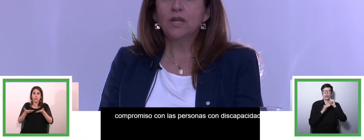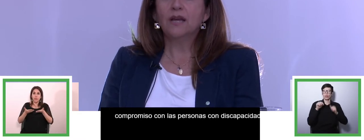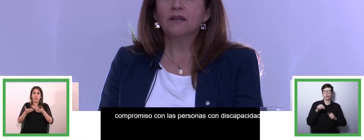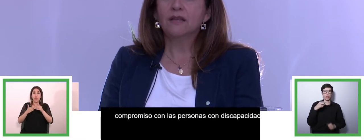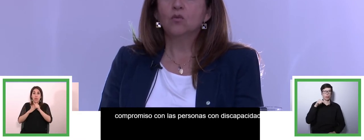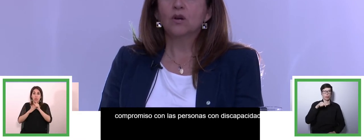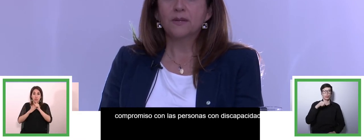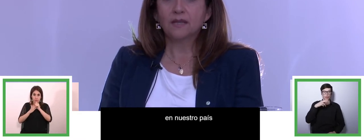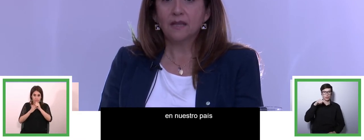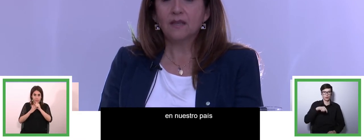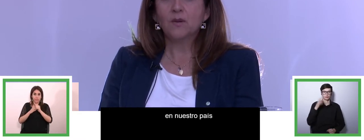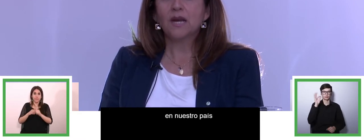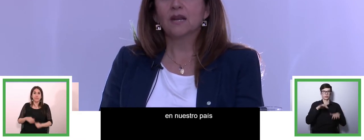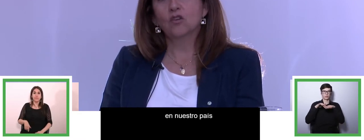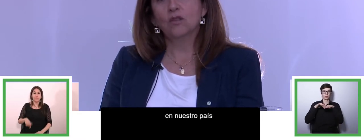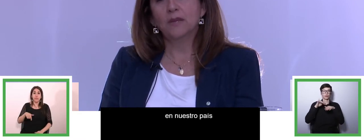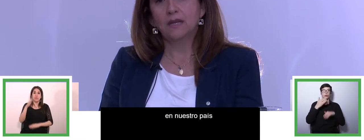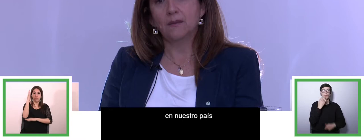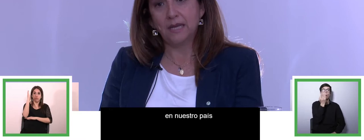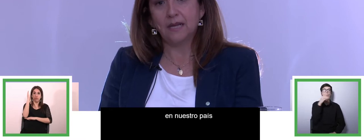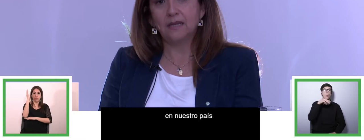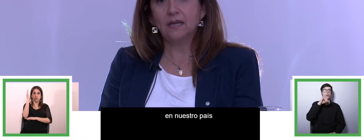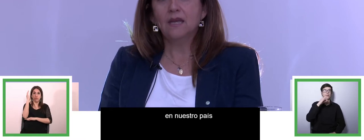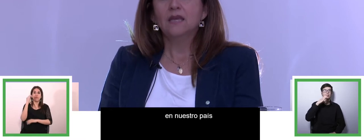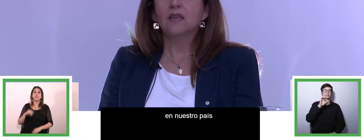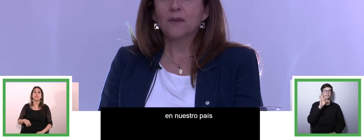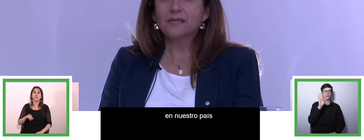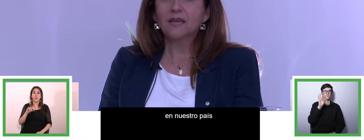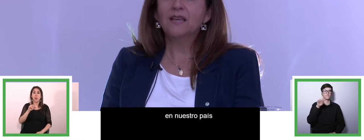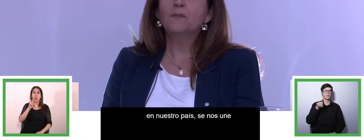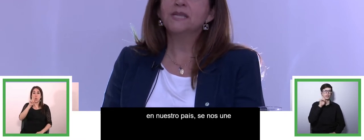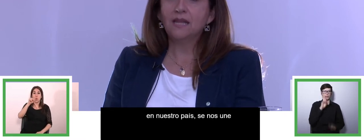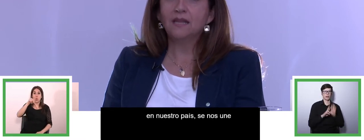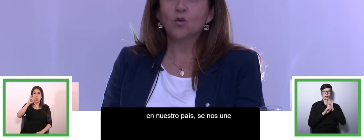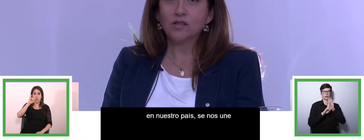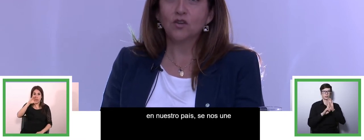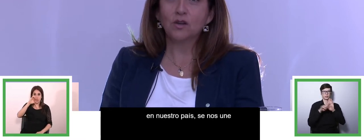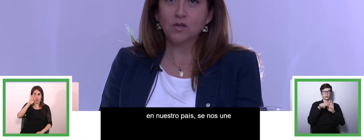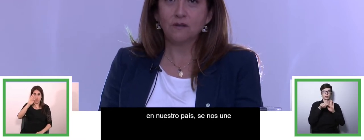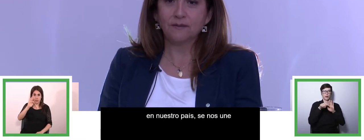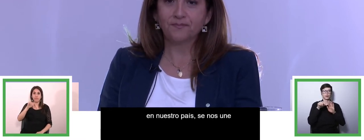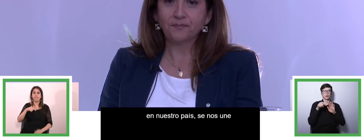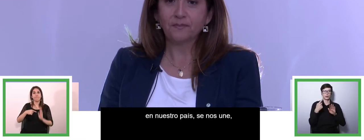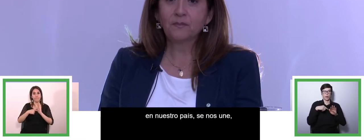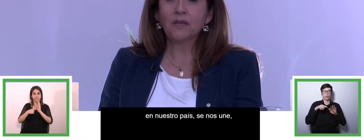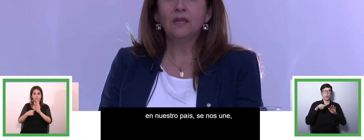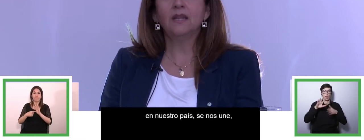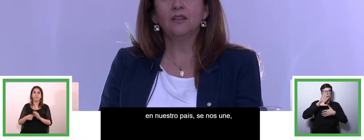nos une a través de un representante para la región de América Latina y además es especialista en educación inclusiva.